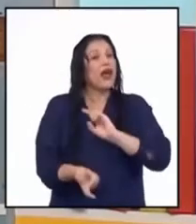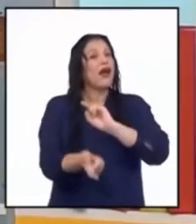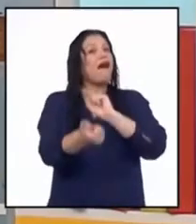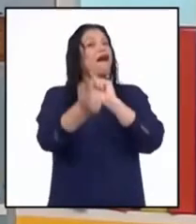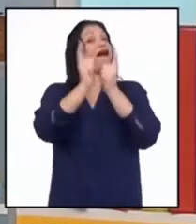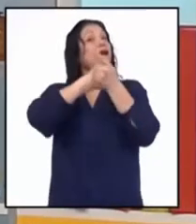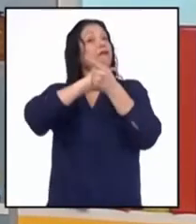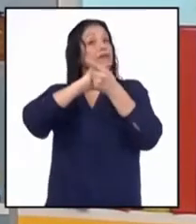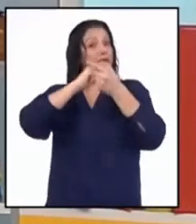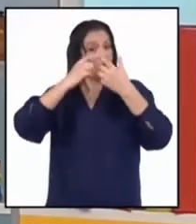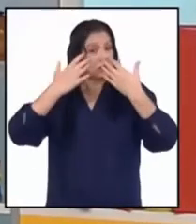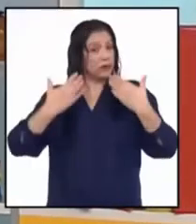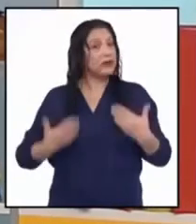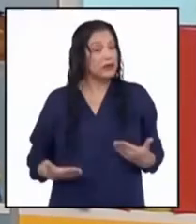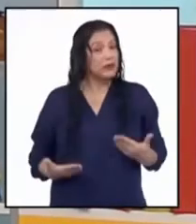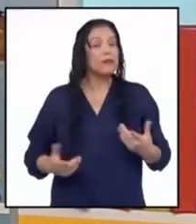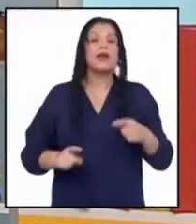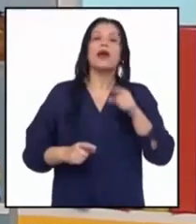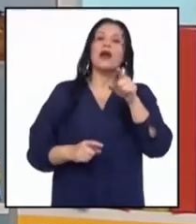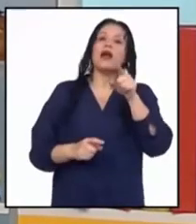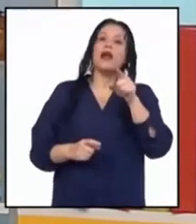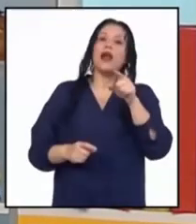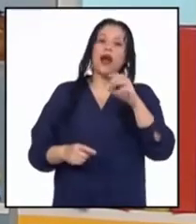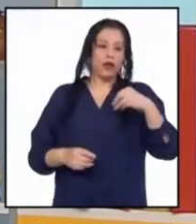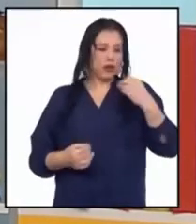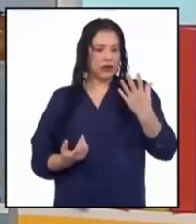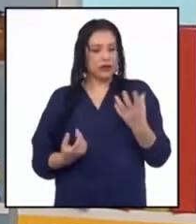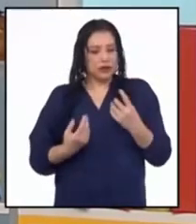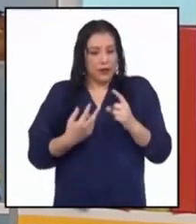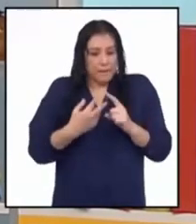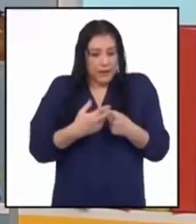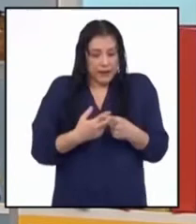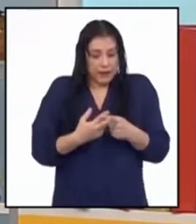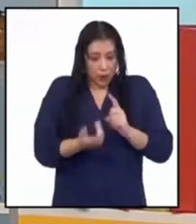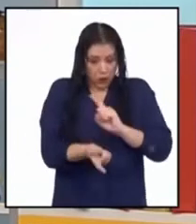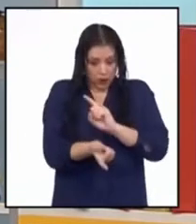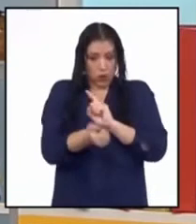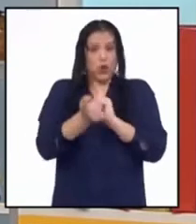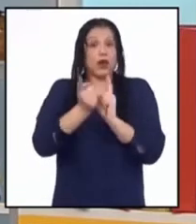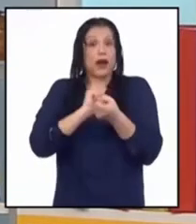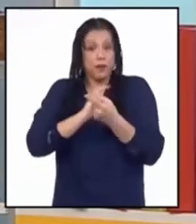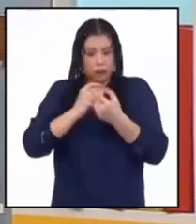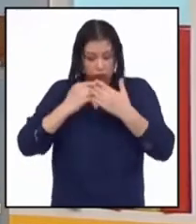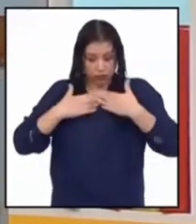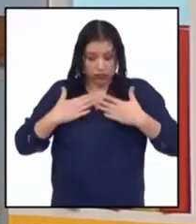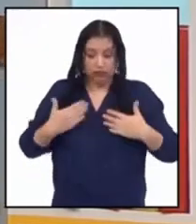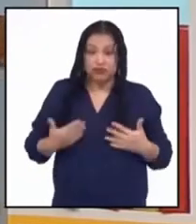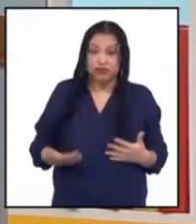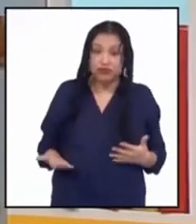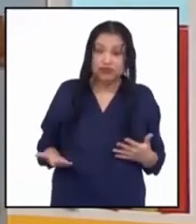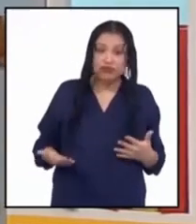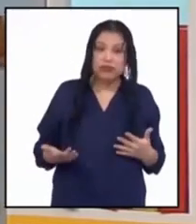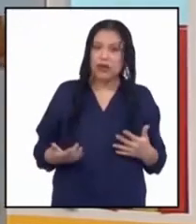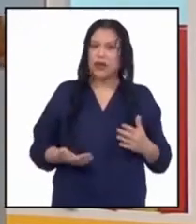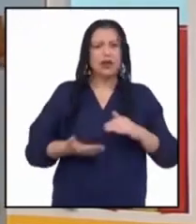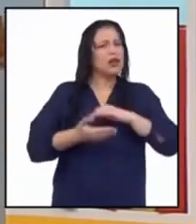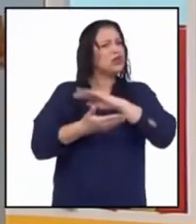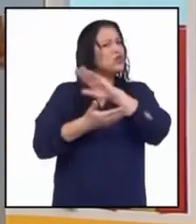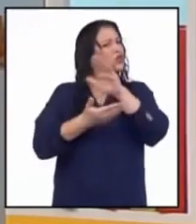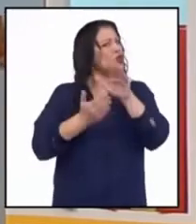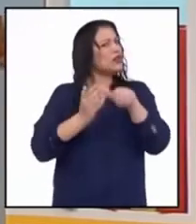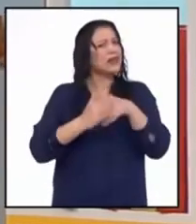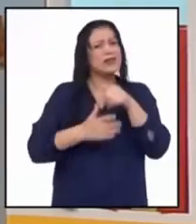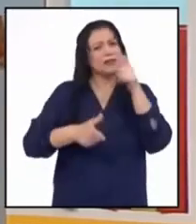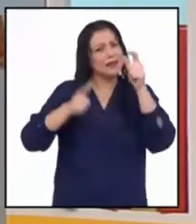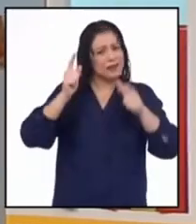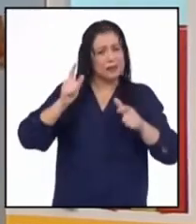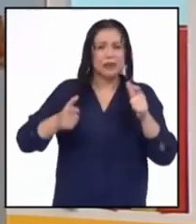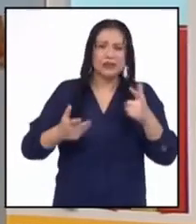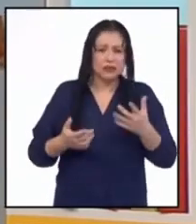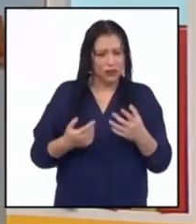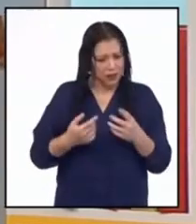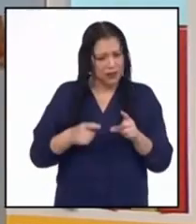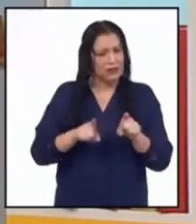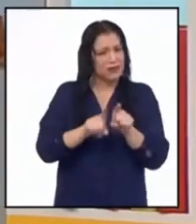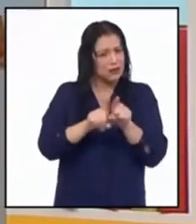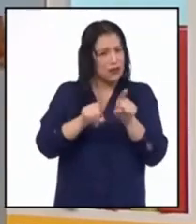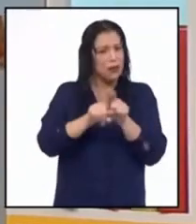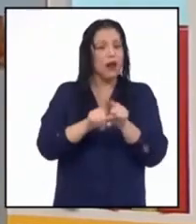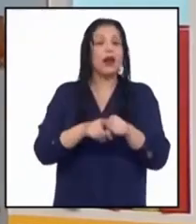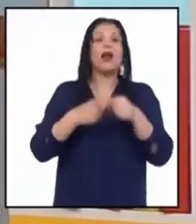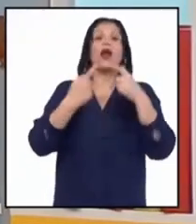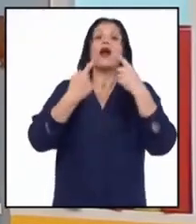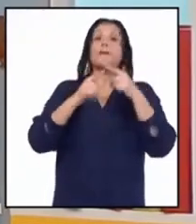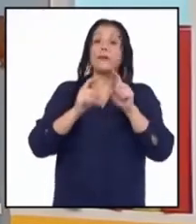La adolescencia empieza cuando aparecen los cambios de la pubertad. Esto lo pasamos todos. Aunque luego también dice,